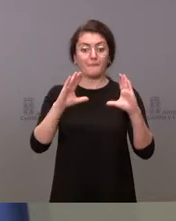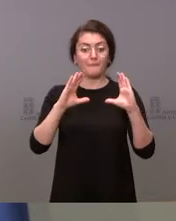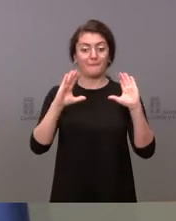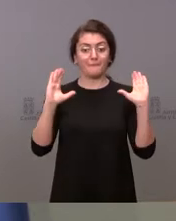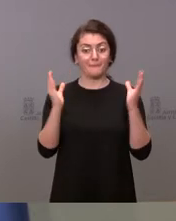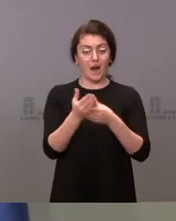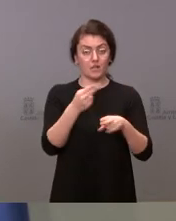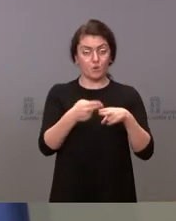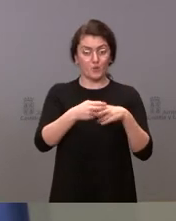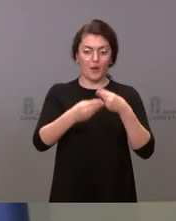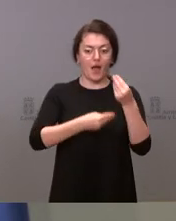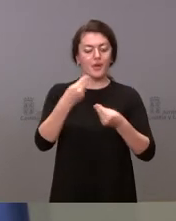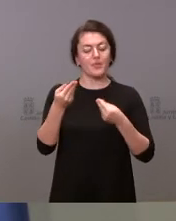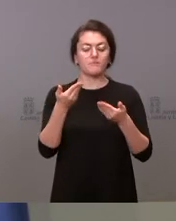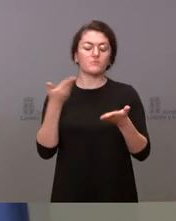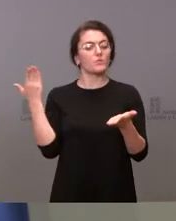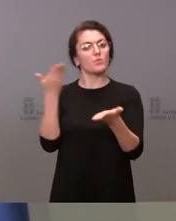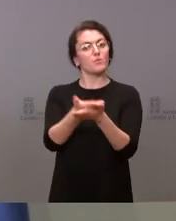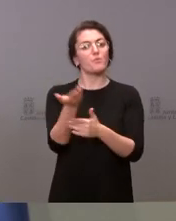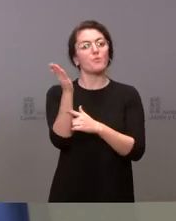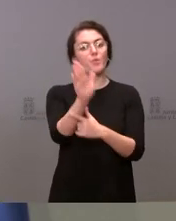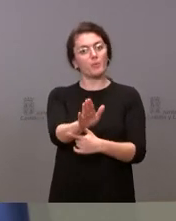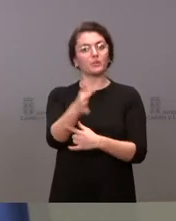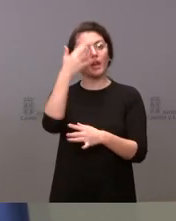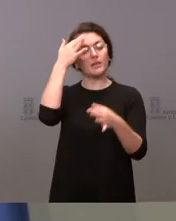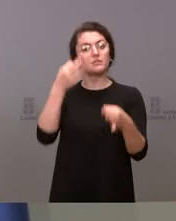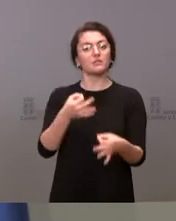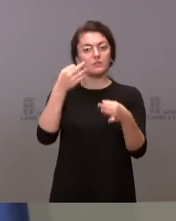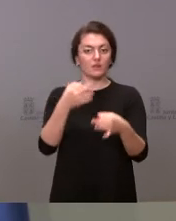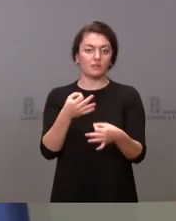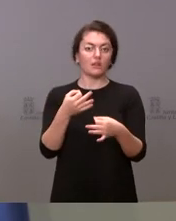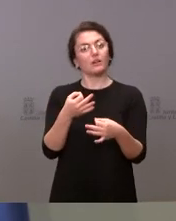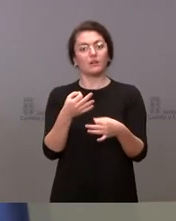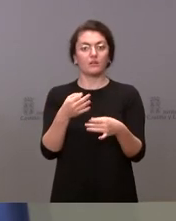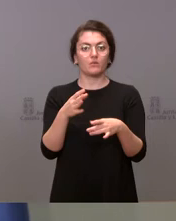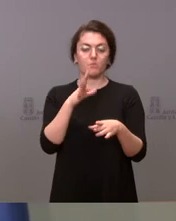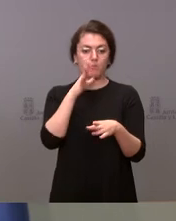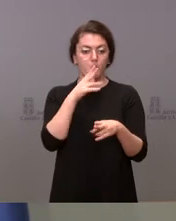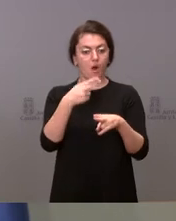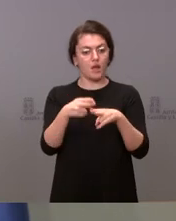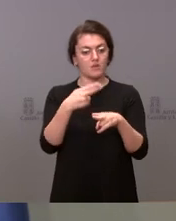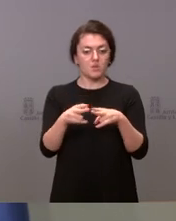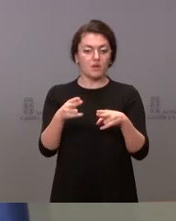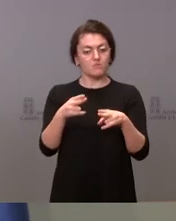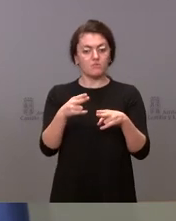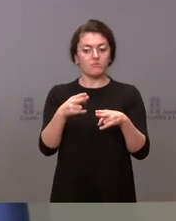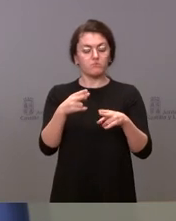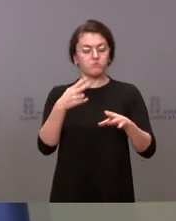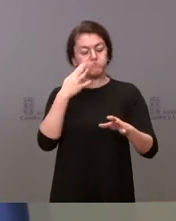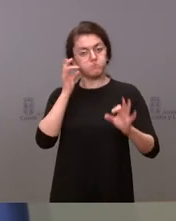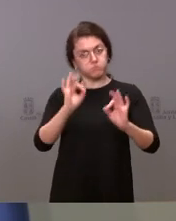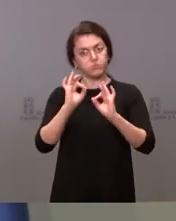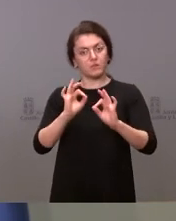sensatas dentro de lo que es la lógica, la actividad política de un partido que representa